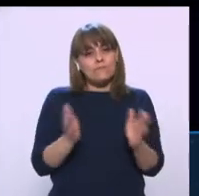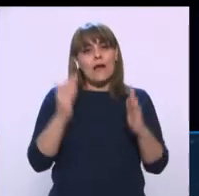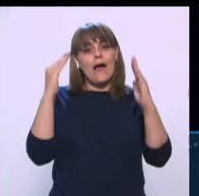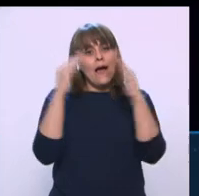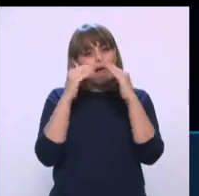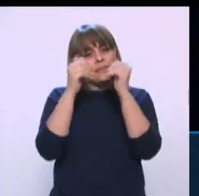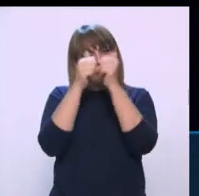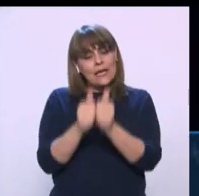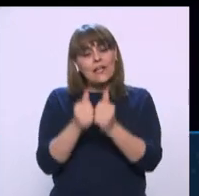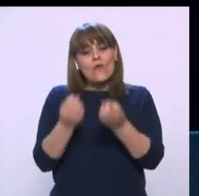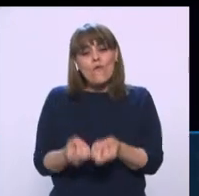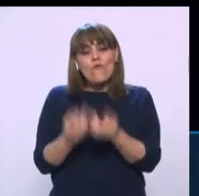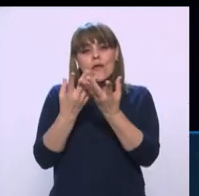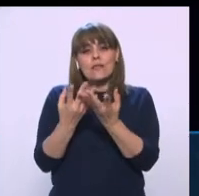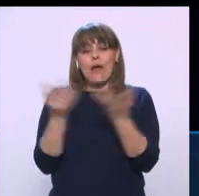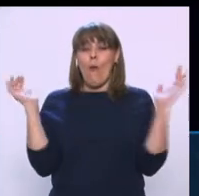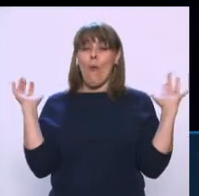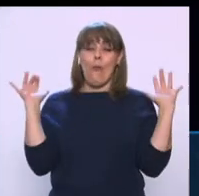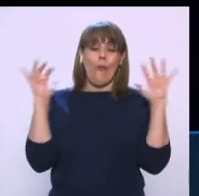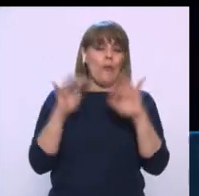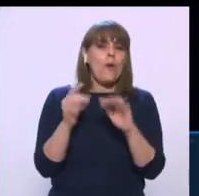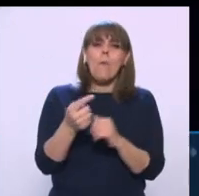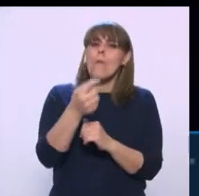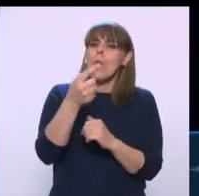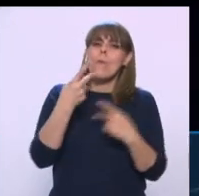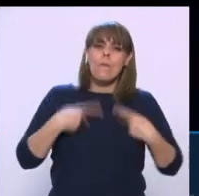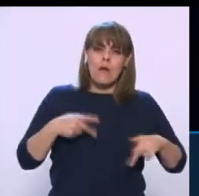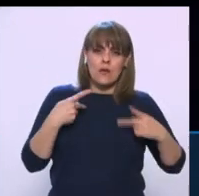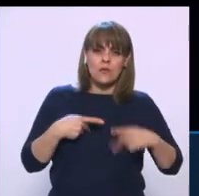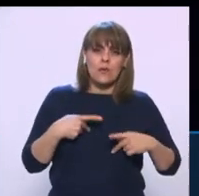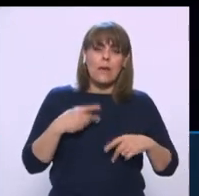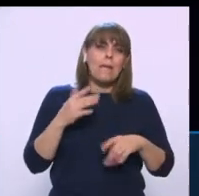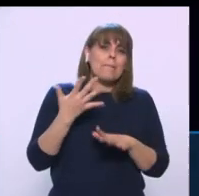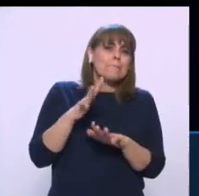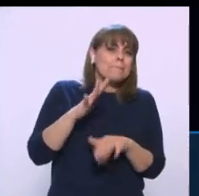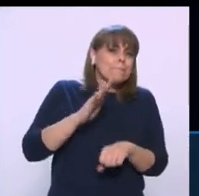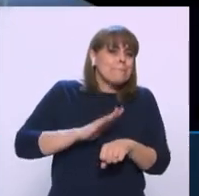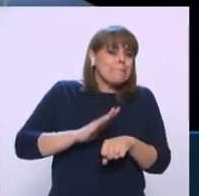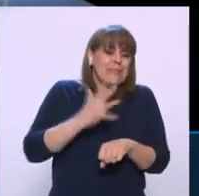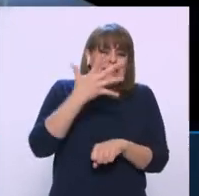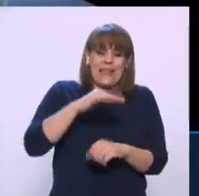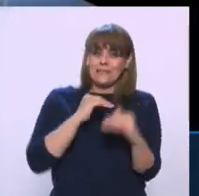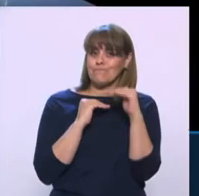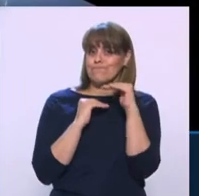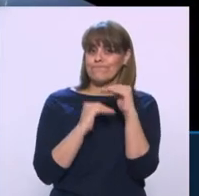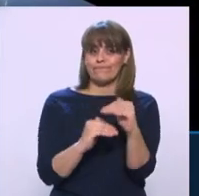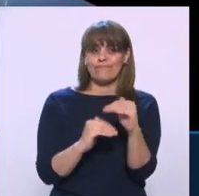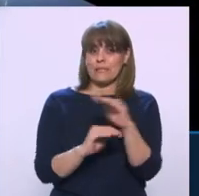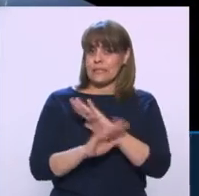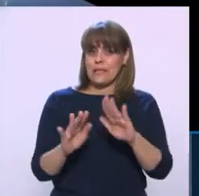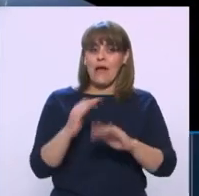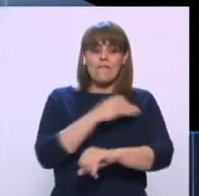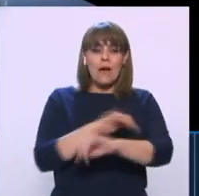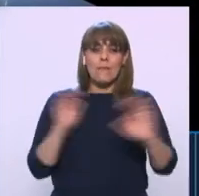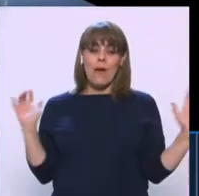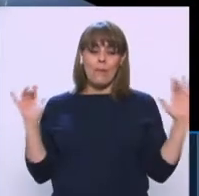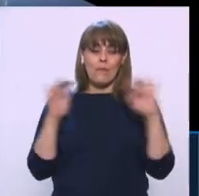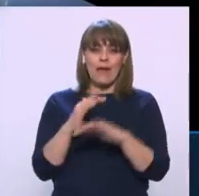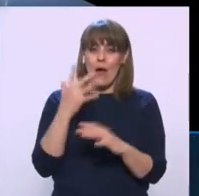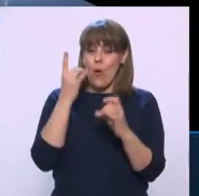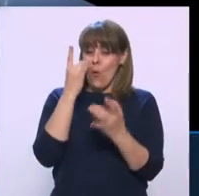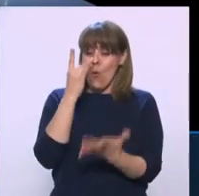pero con pocas personas, la orientación es que no sean más de 10 en las reuniones familiares.